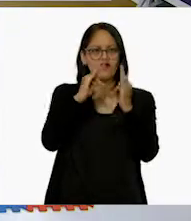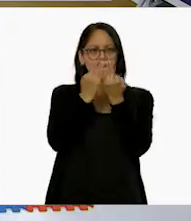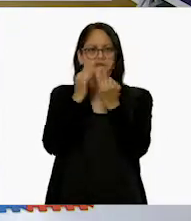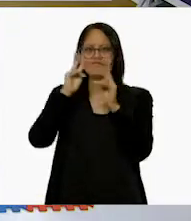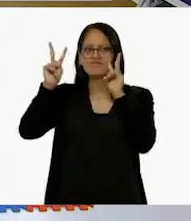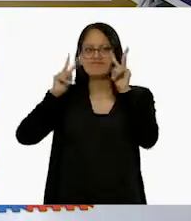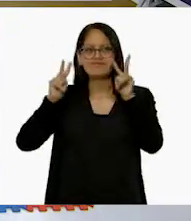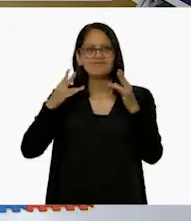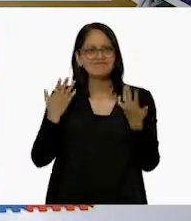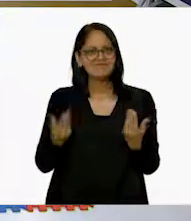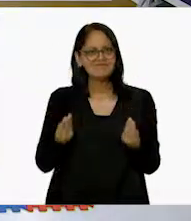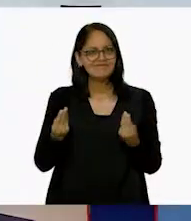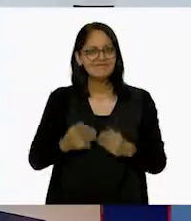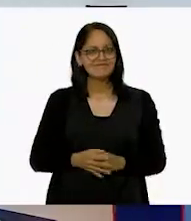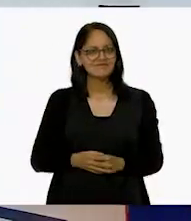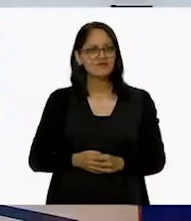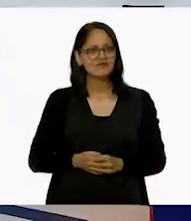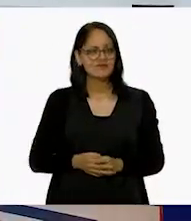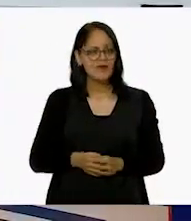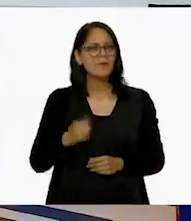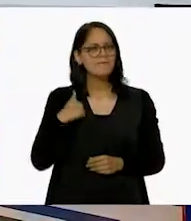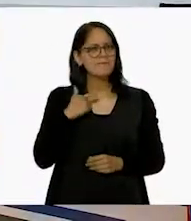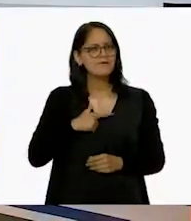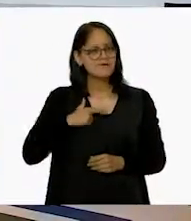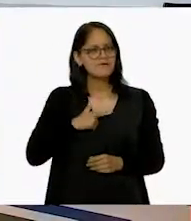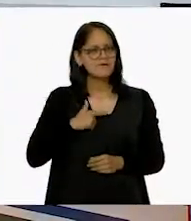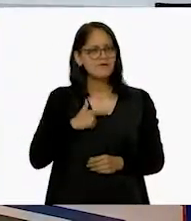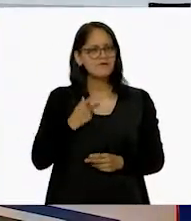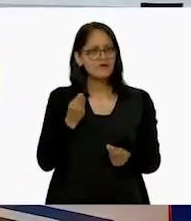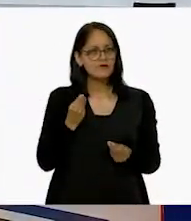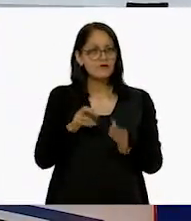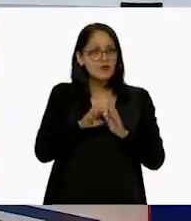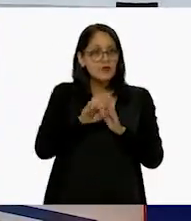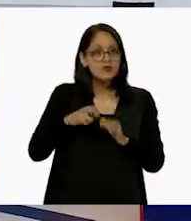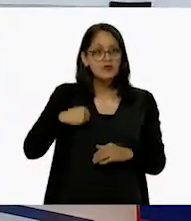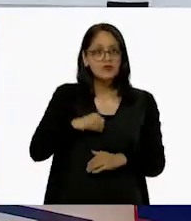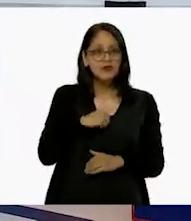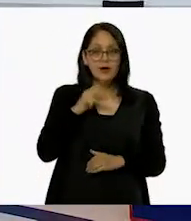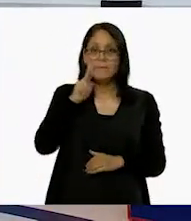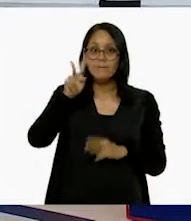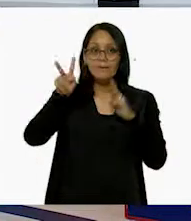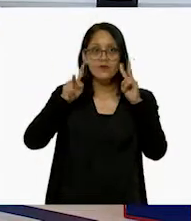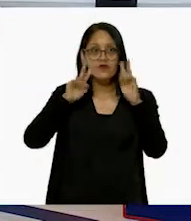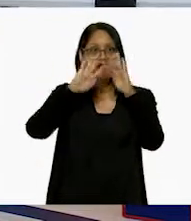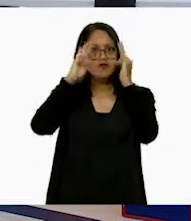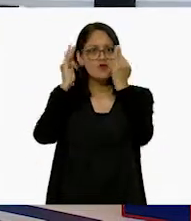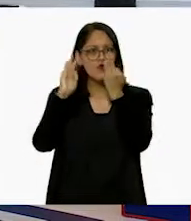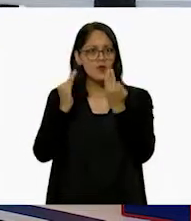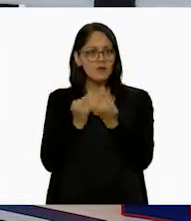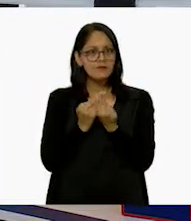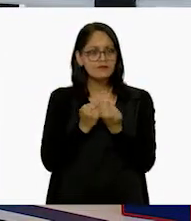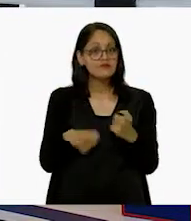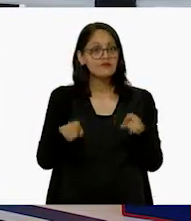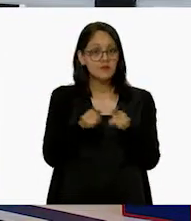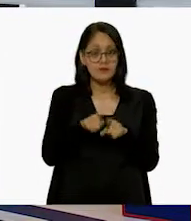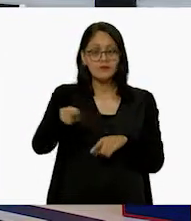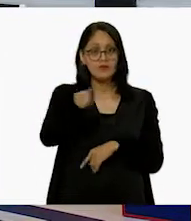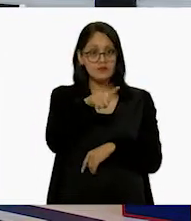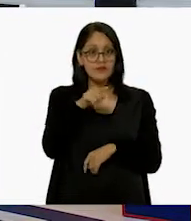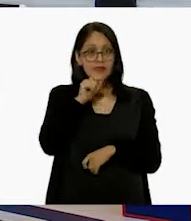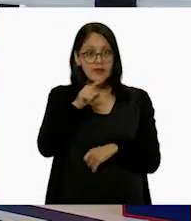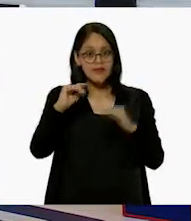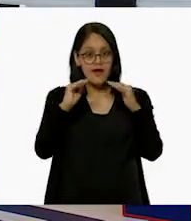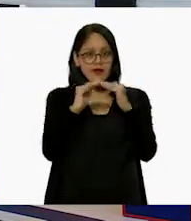todos lados? Me gustó mucho que podamos encontrar figuras y trabajarlas y que ustedes también en casa